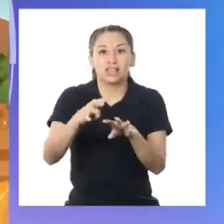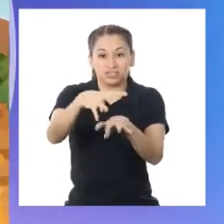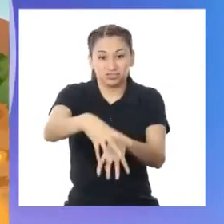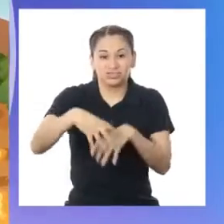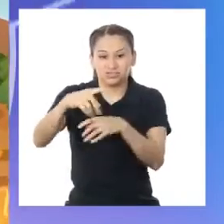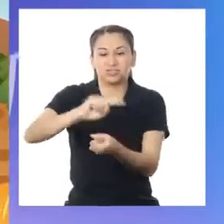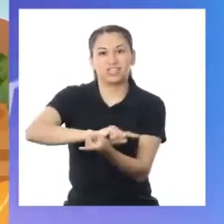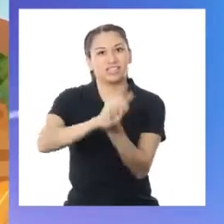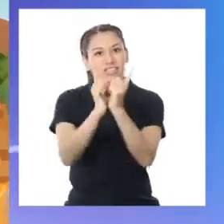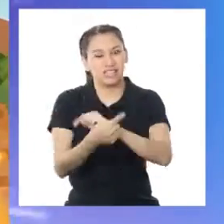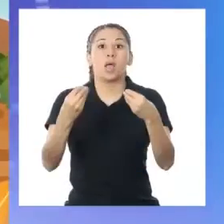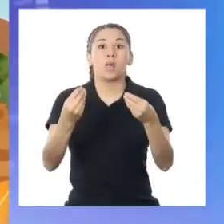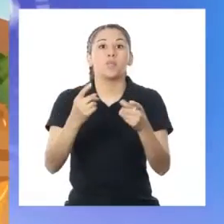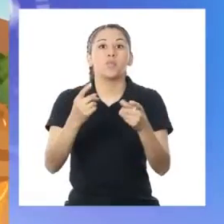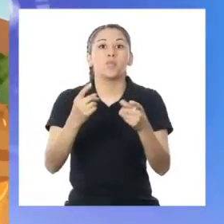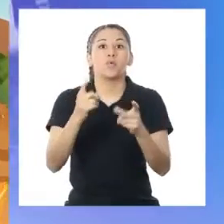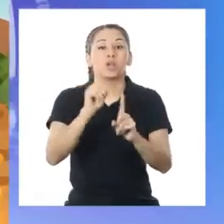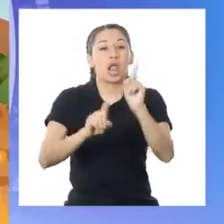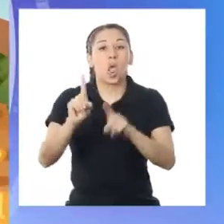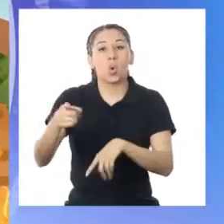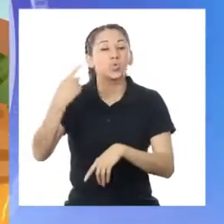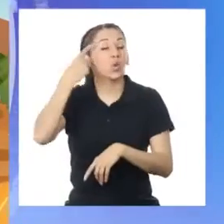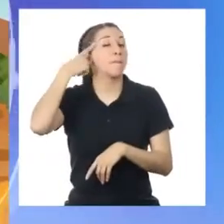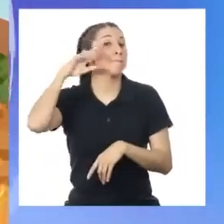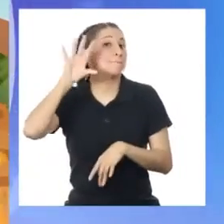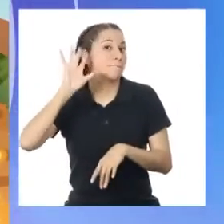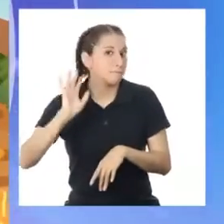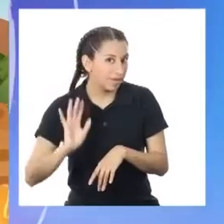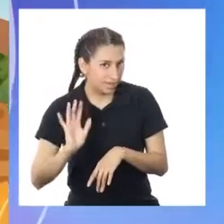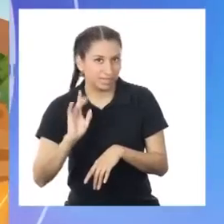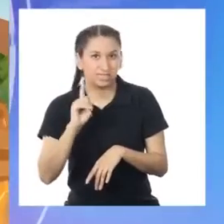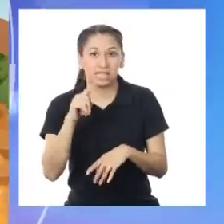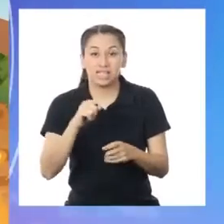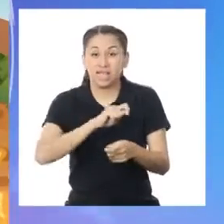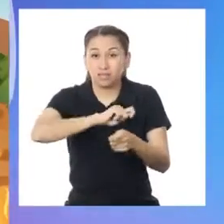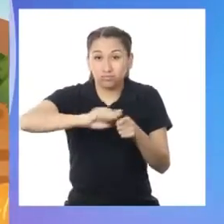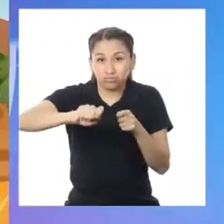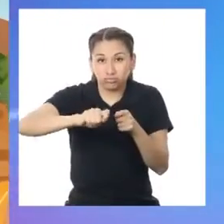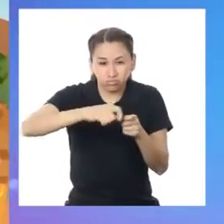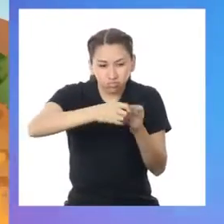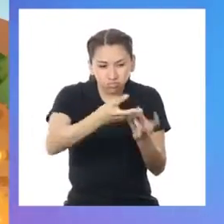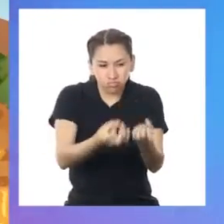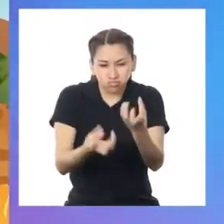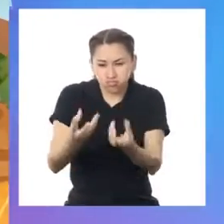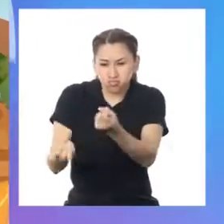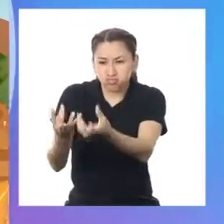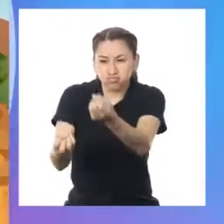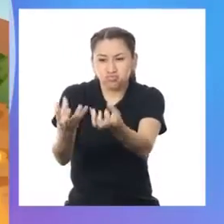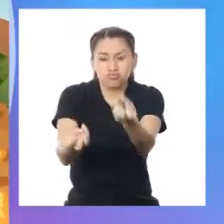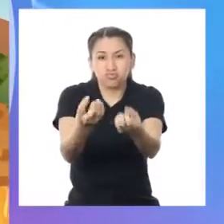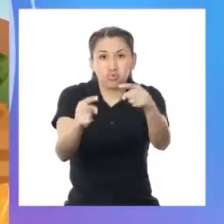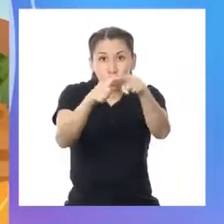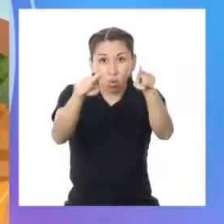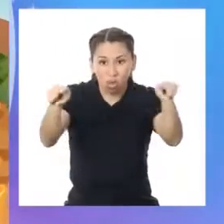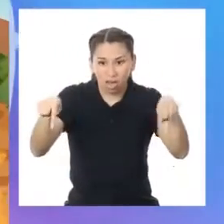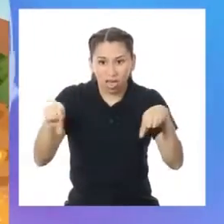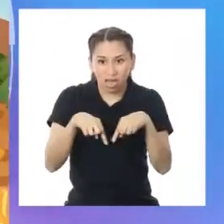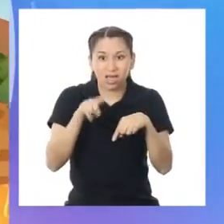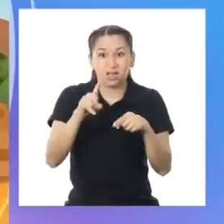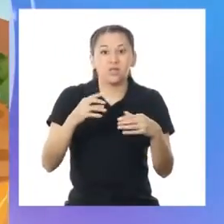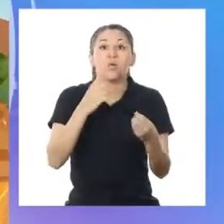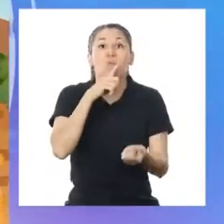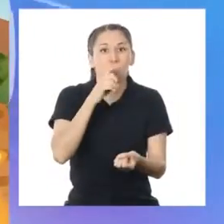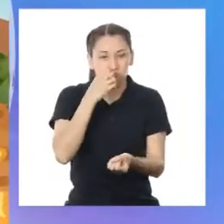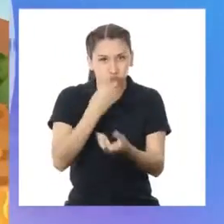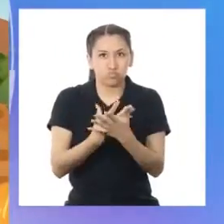tipo de cultivo porque se tiene la creencia de que al quemar todo el terreno, se tendrá